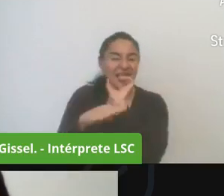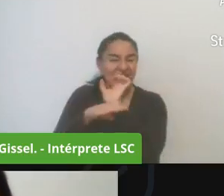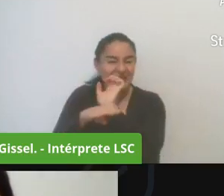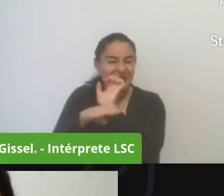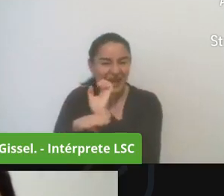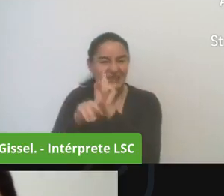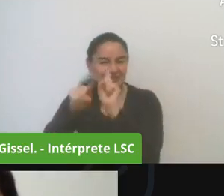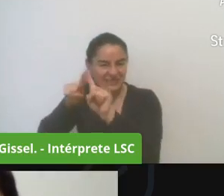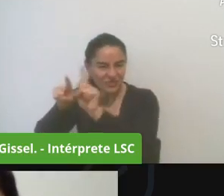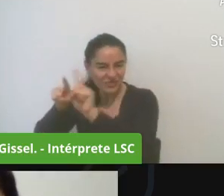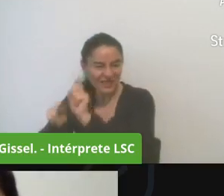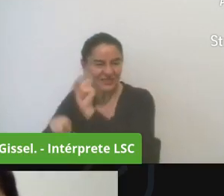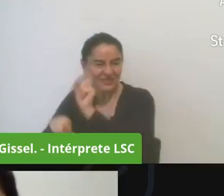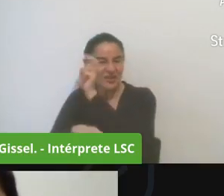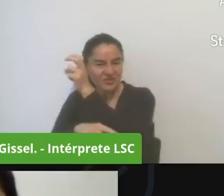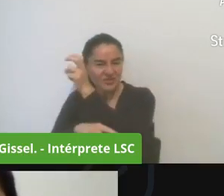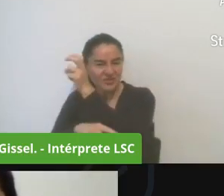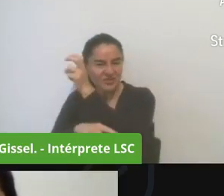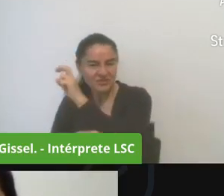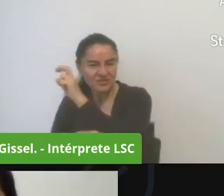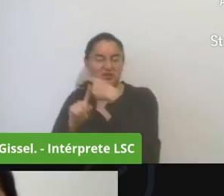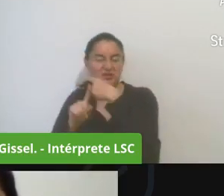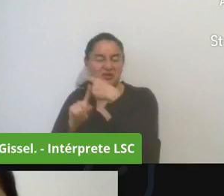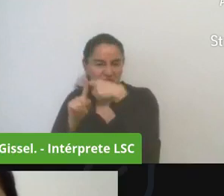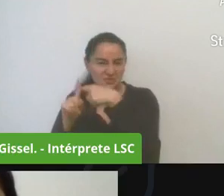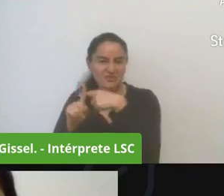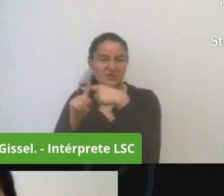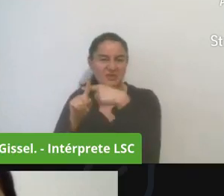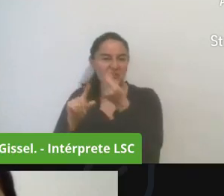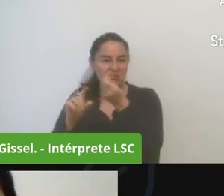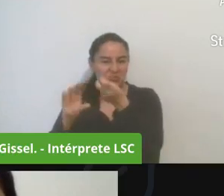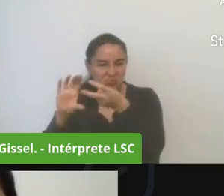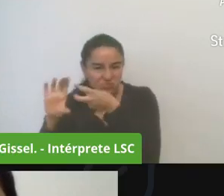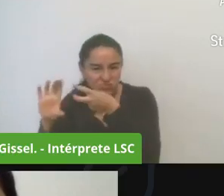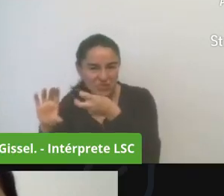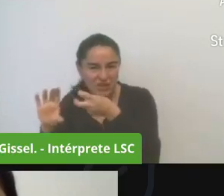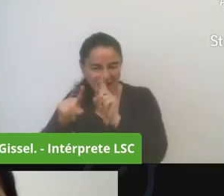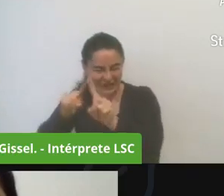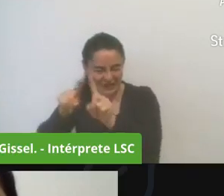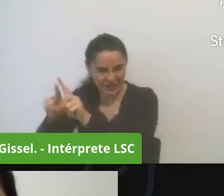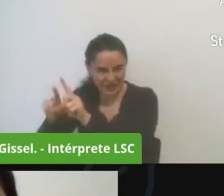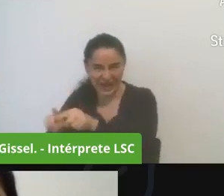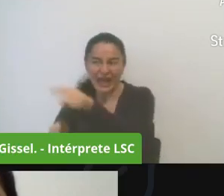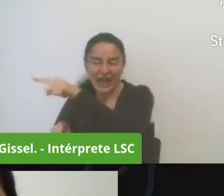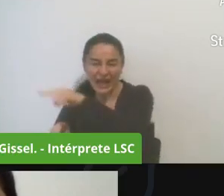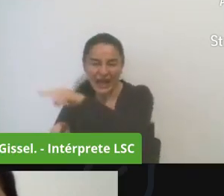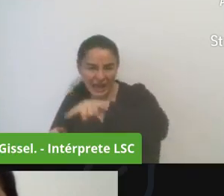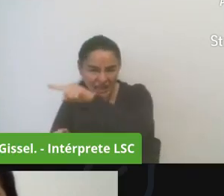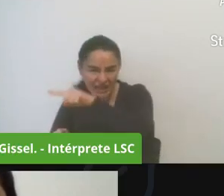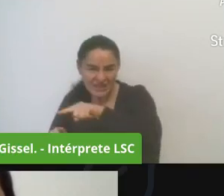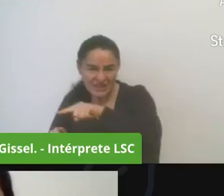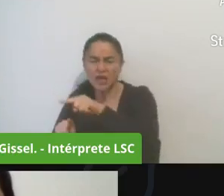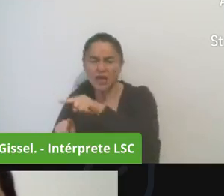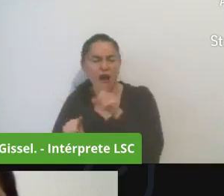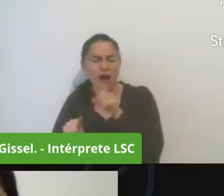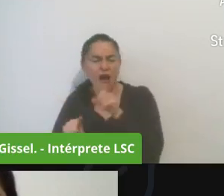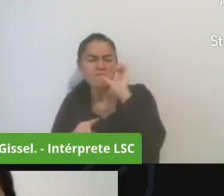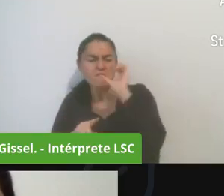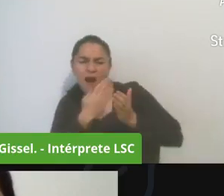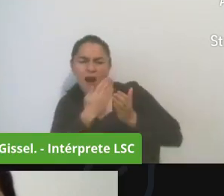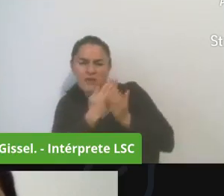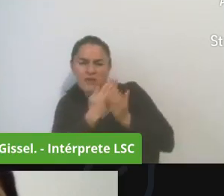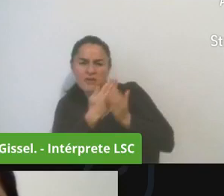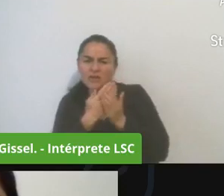que les compete y puedan dar una respuesta frente a la información que ustedes están presentando entonces de esta